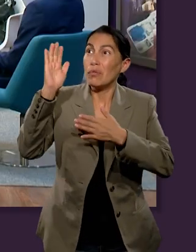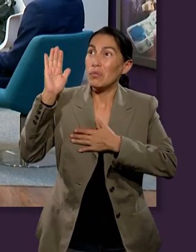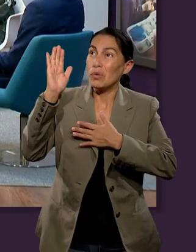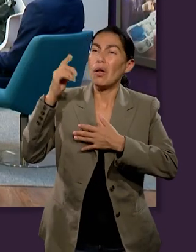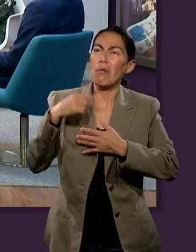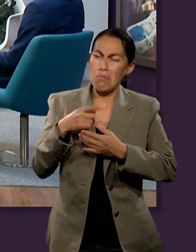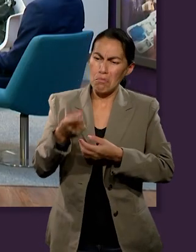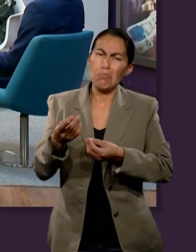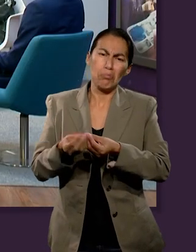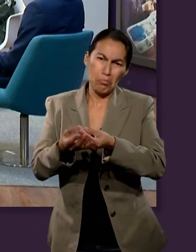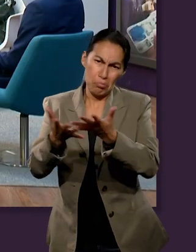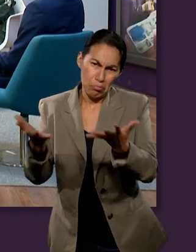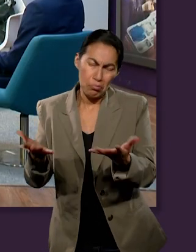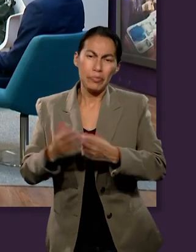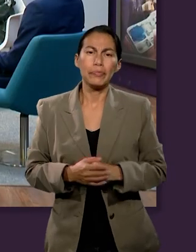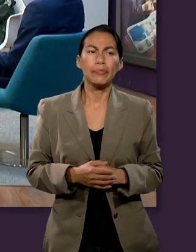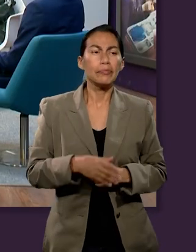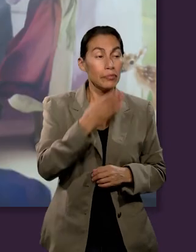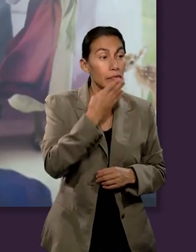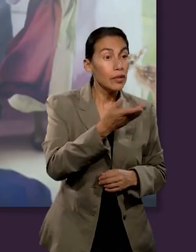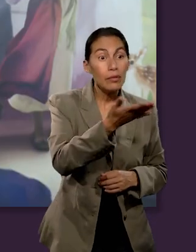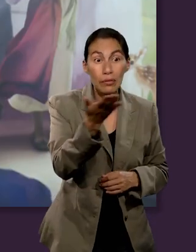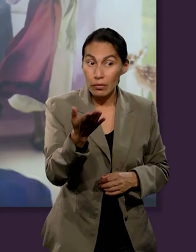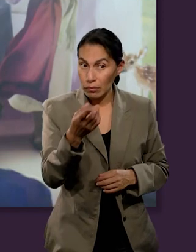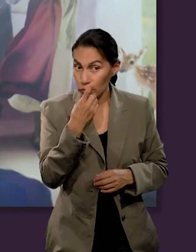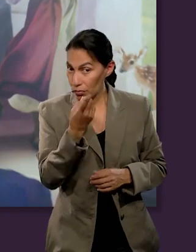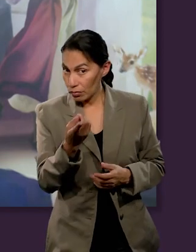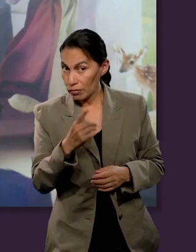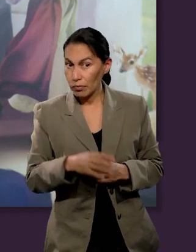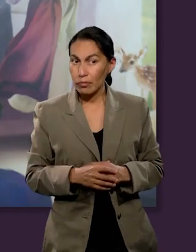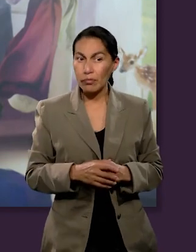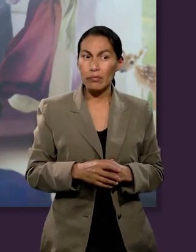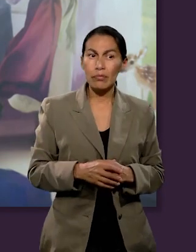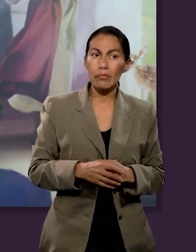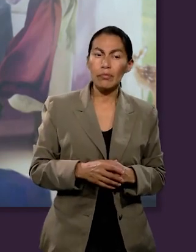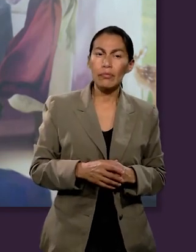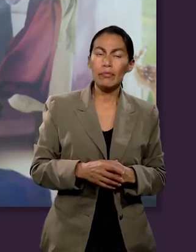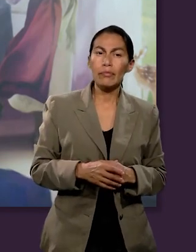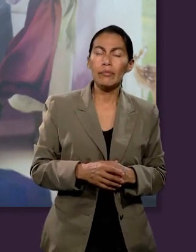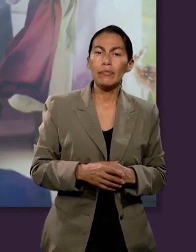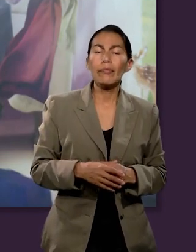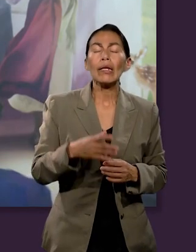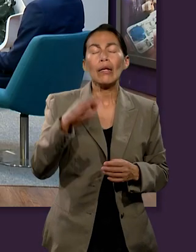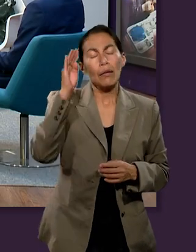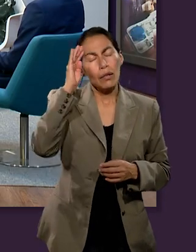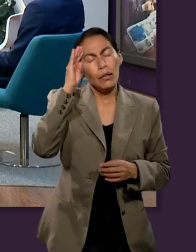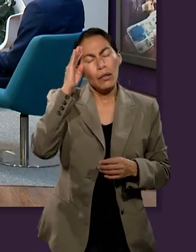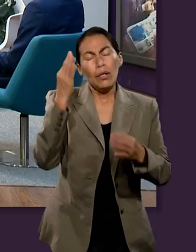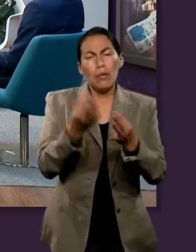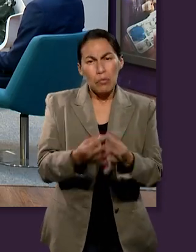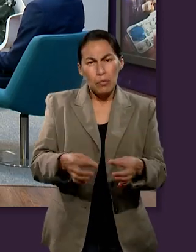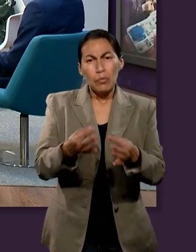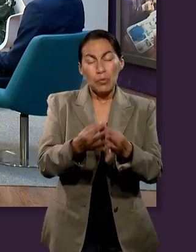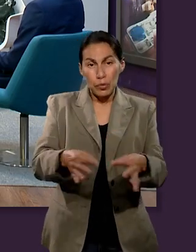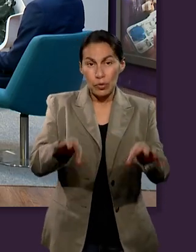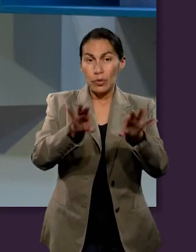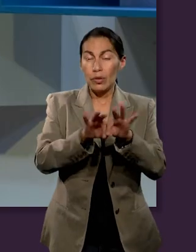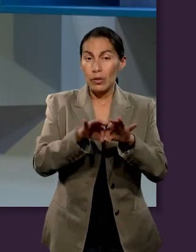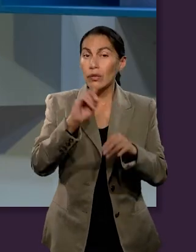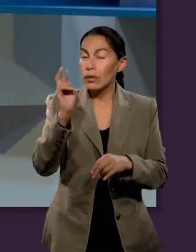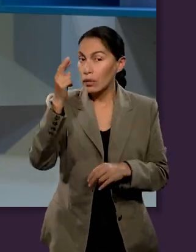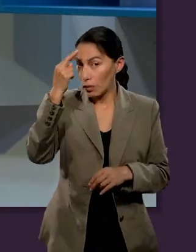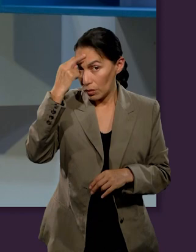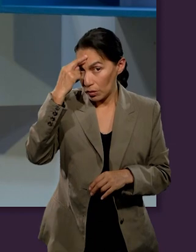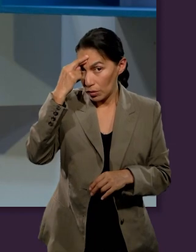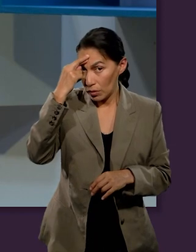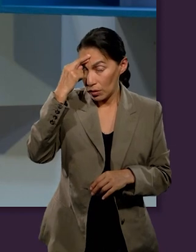sino que se realiza en las iglesias, pero que igual sigue siendo sustentado por este compromiso. Muy bien, algo que quieran